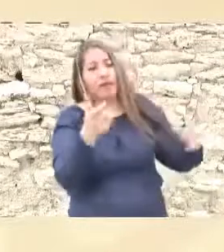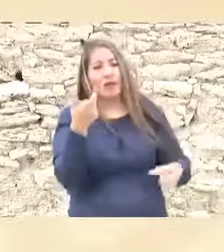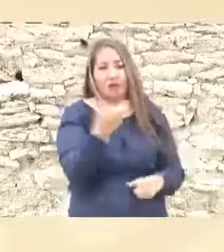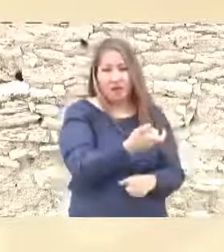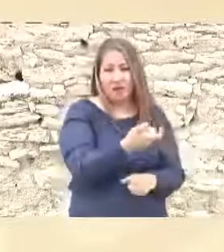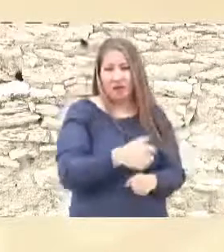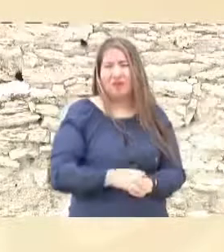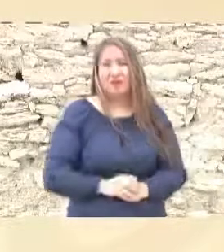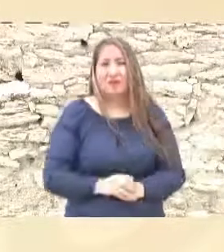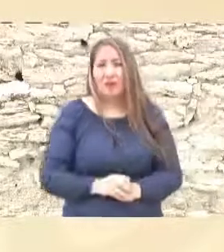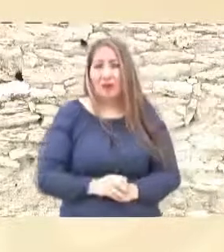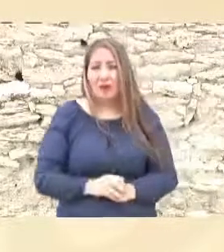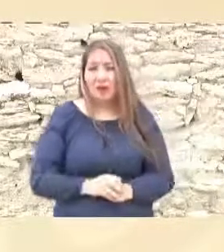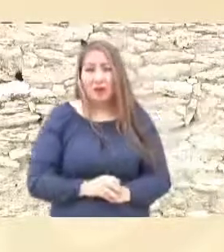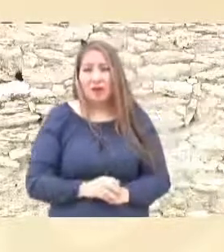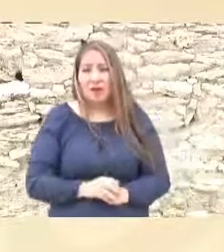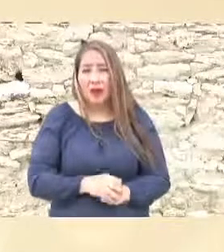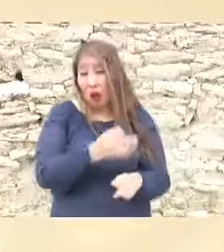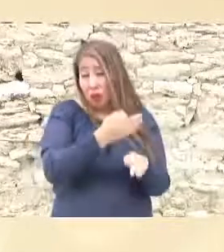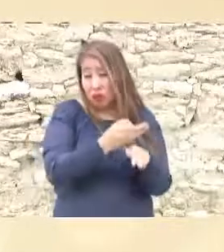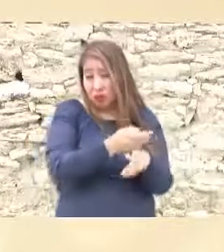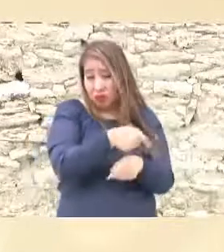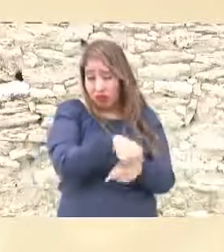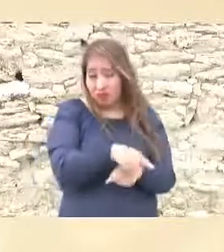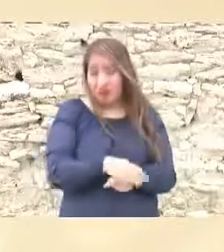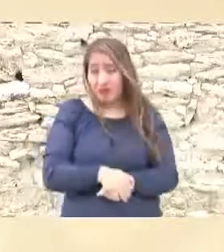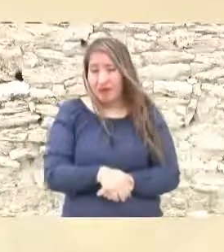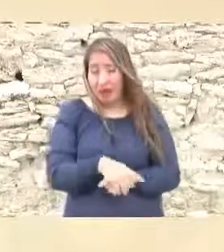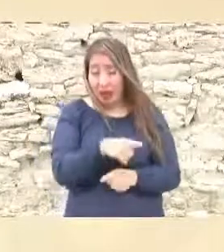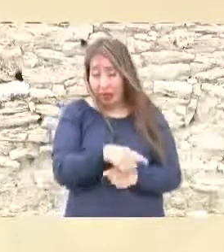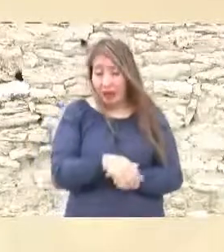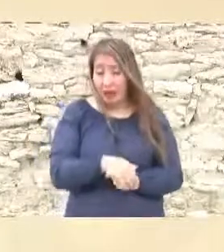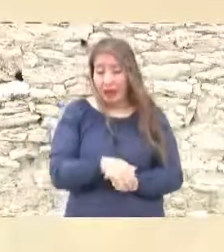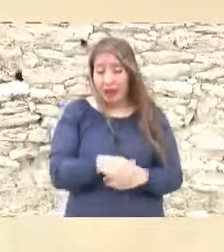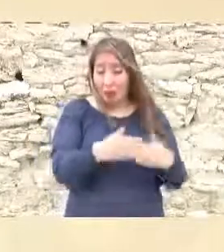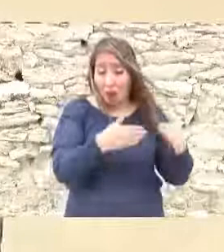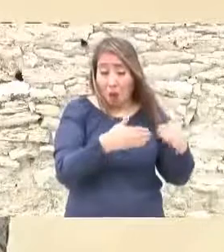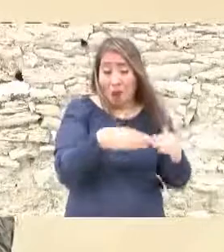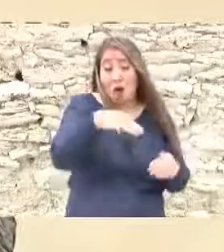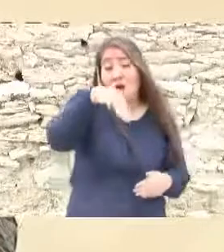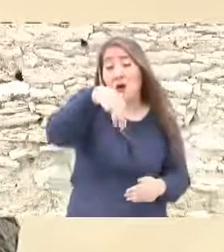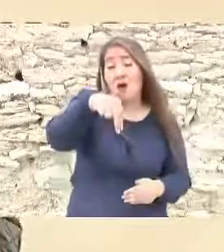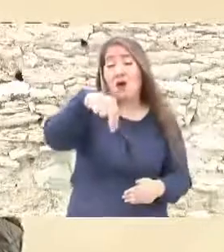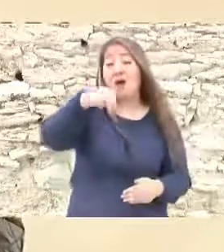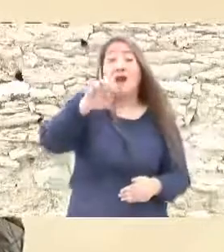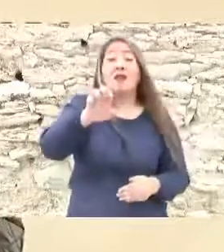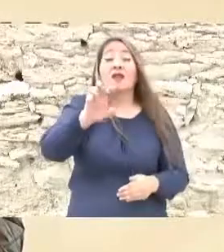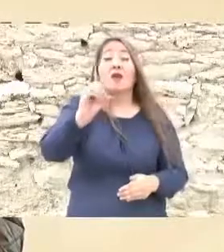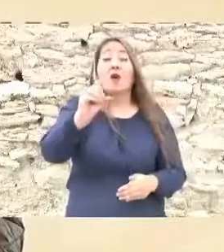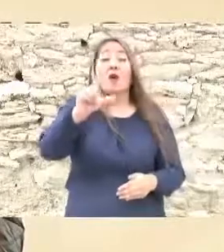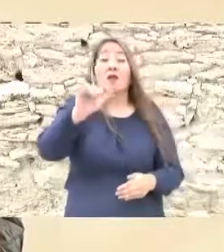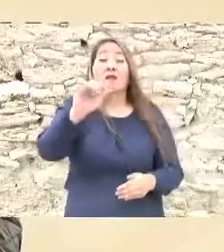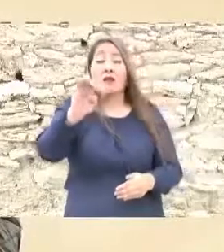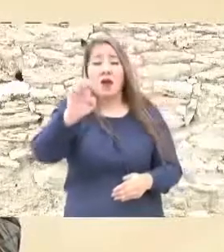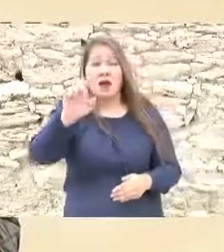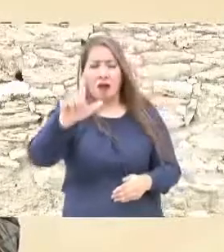ahora ese modelo ha demostrado